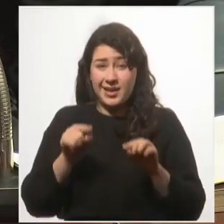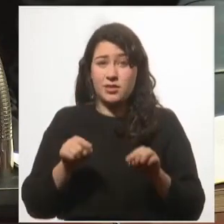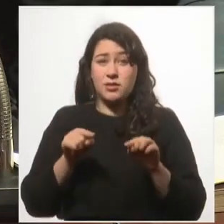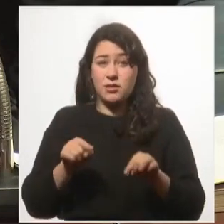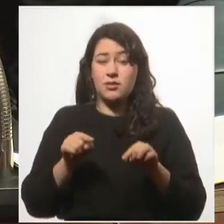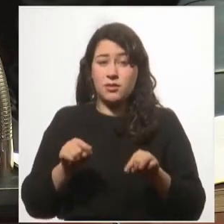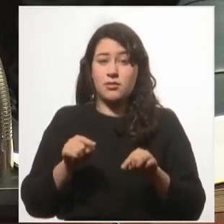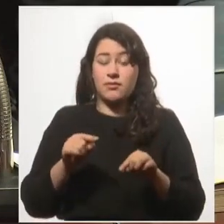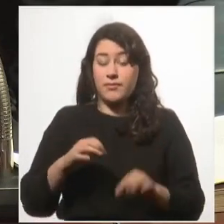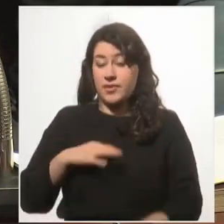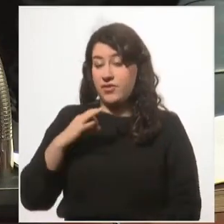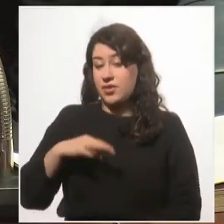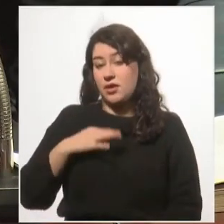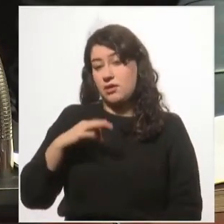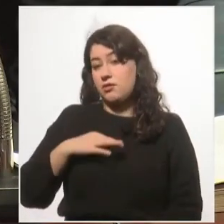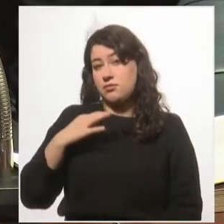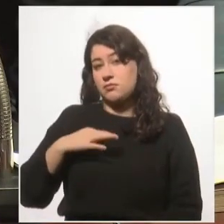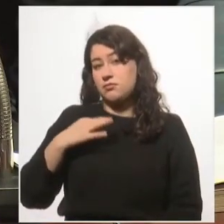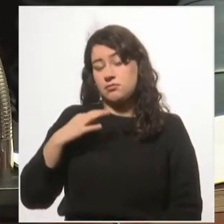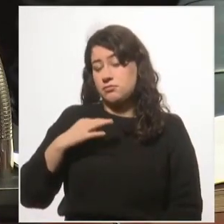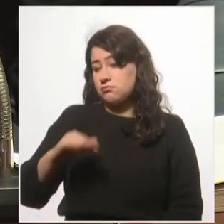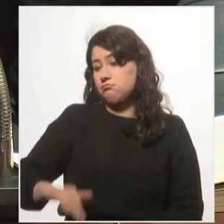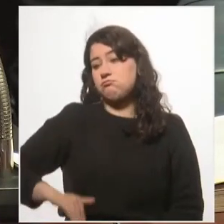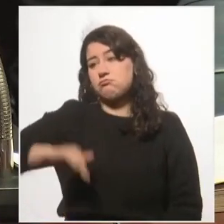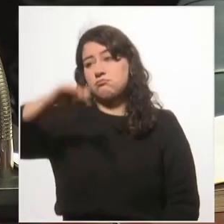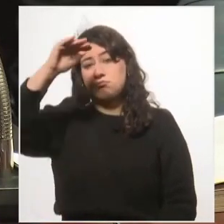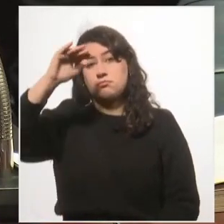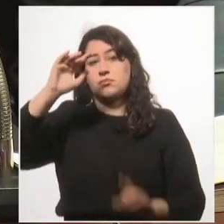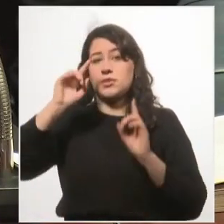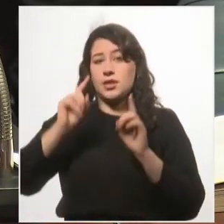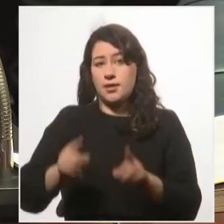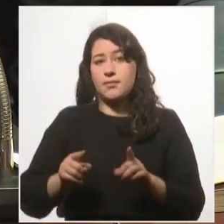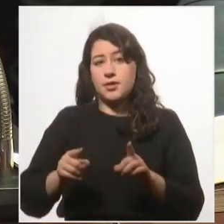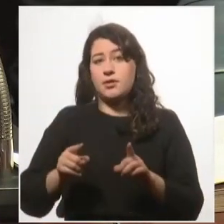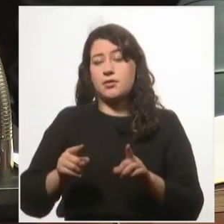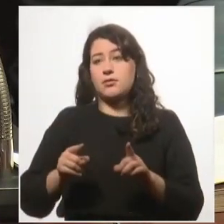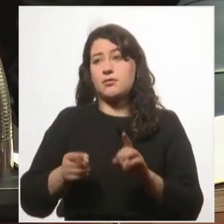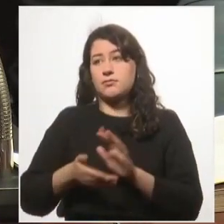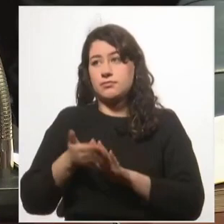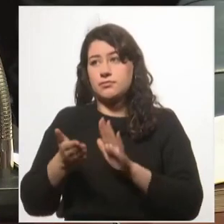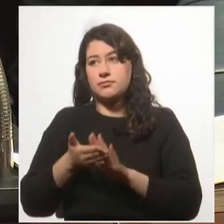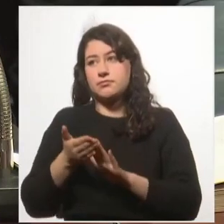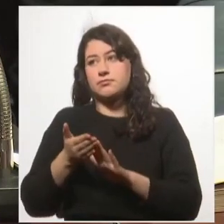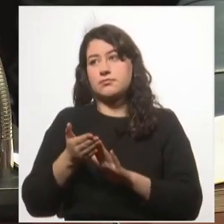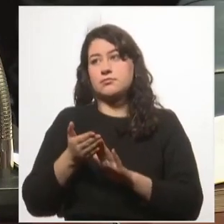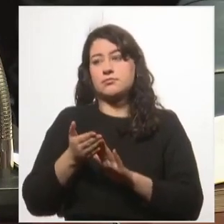larga vida que he tenido, que también he tenido mis sentencias de muerte,